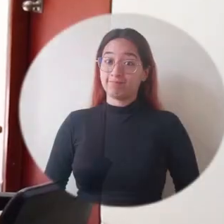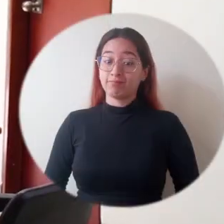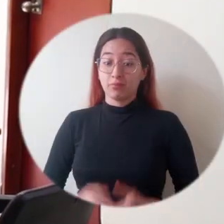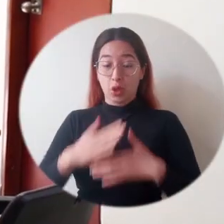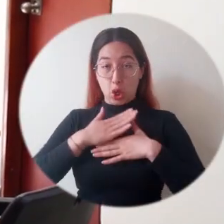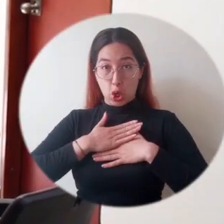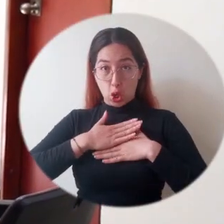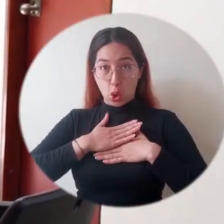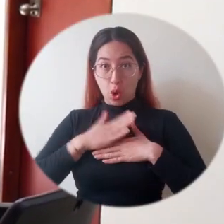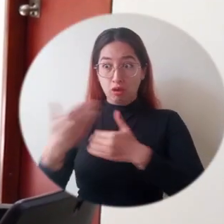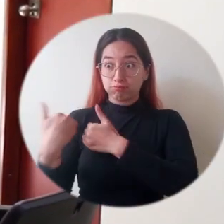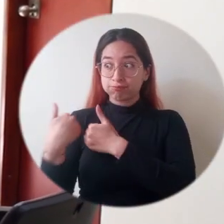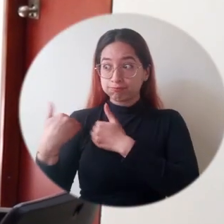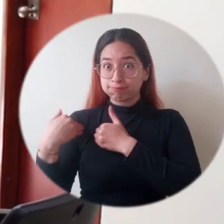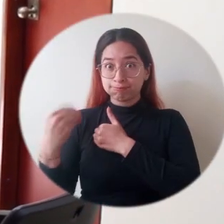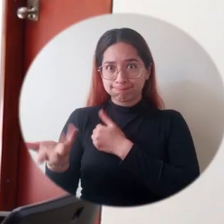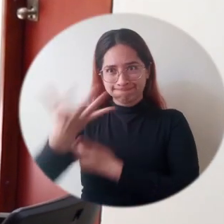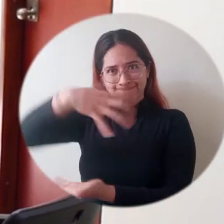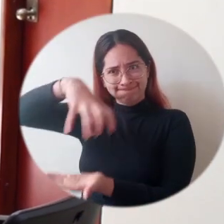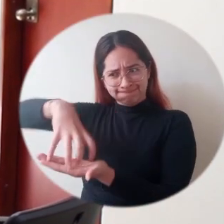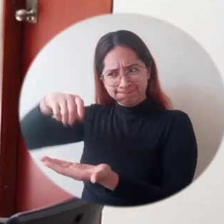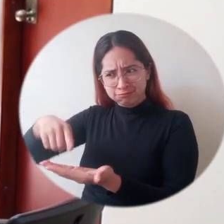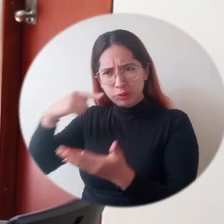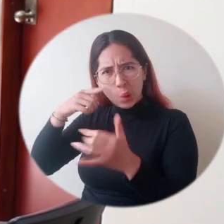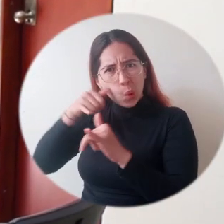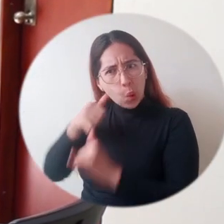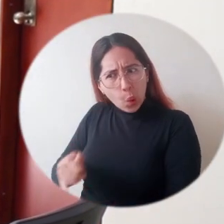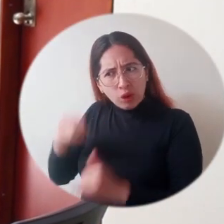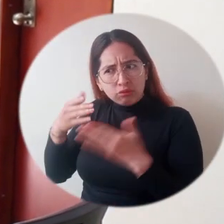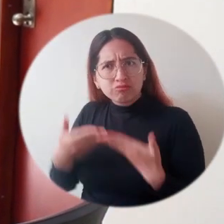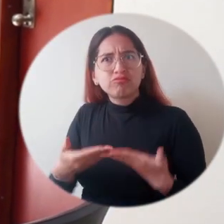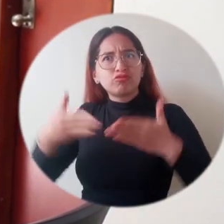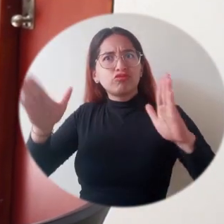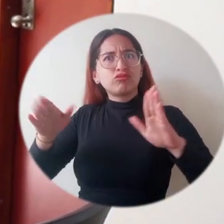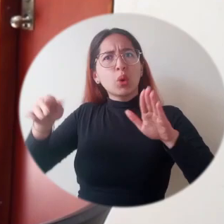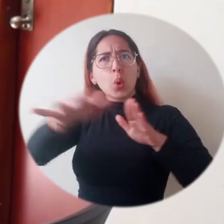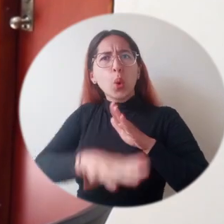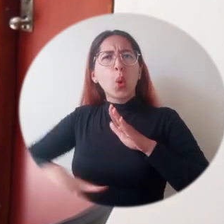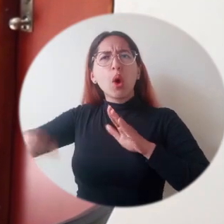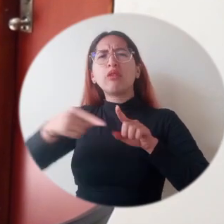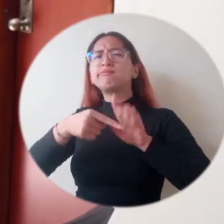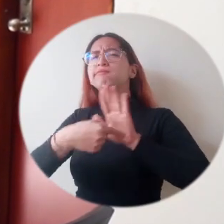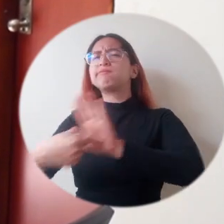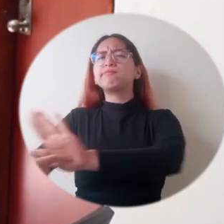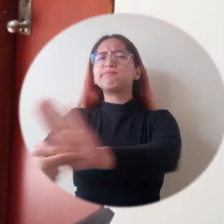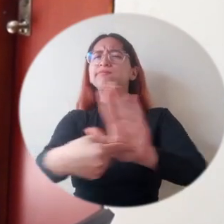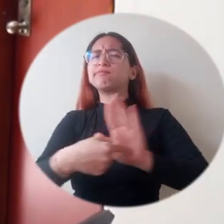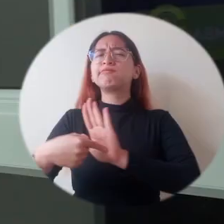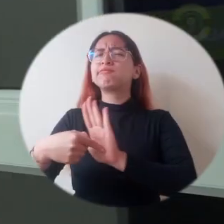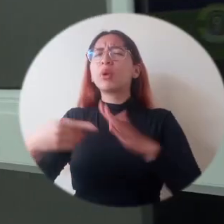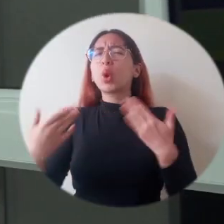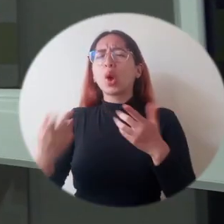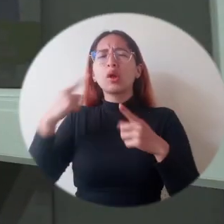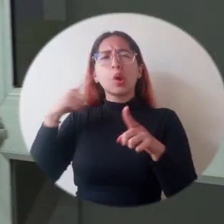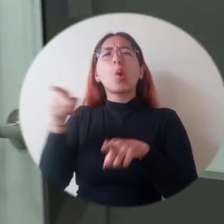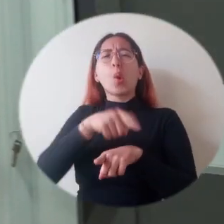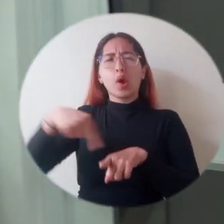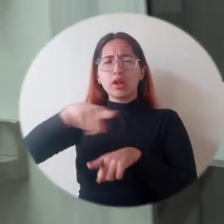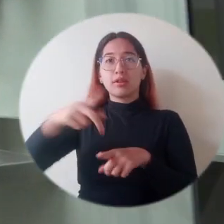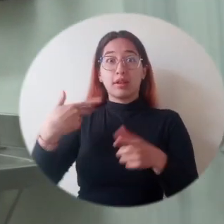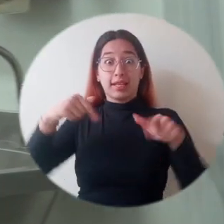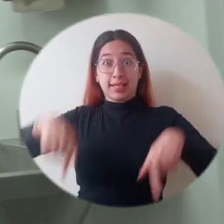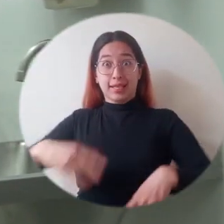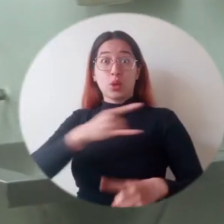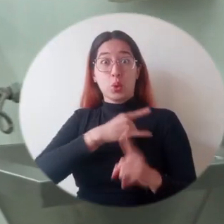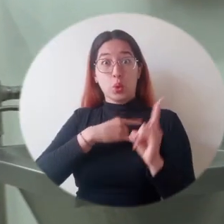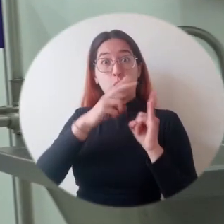La responsabilidad que tuve de abrir se debe principalmente para mostrarle al auditorio de la capacidad